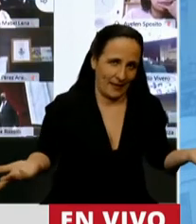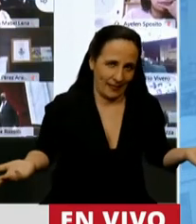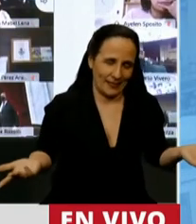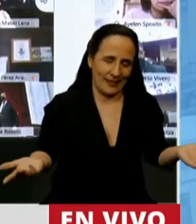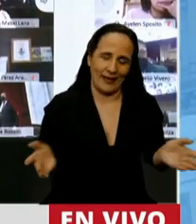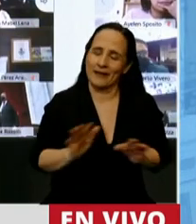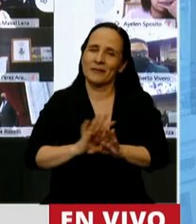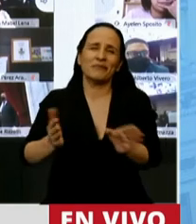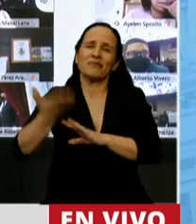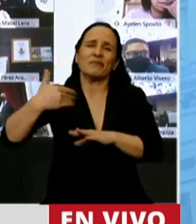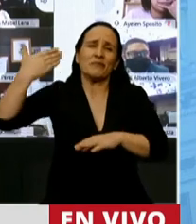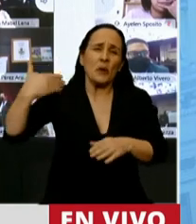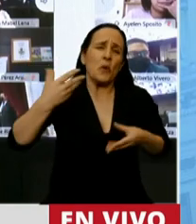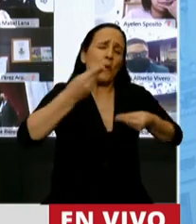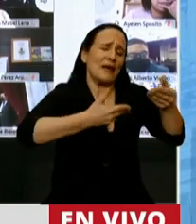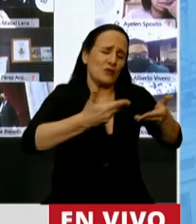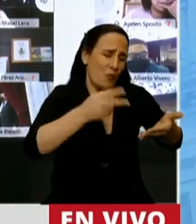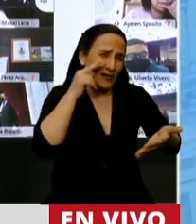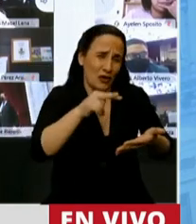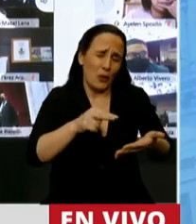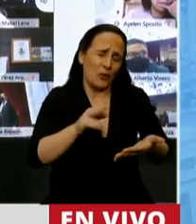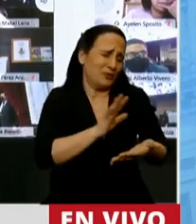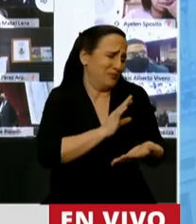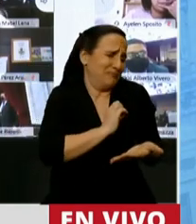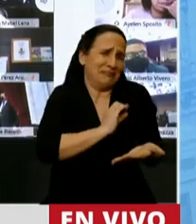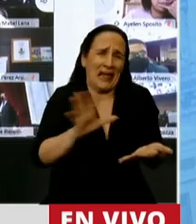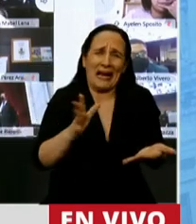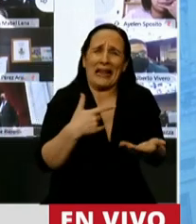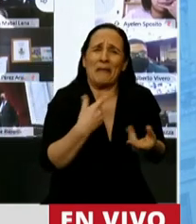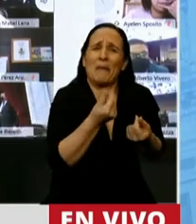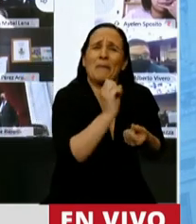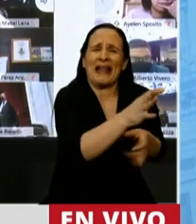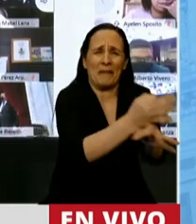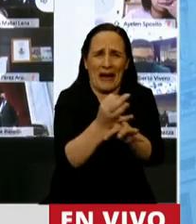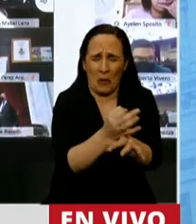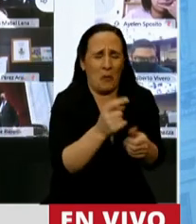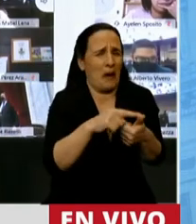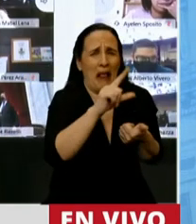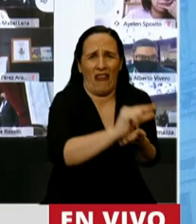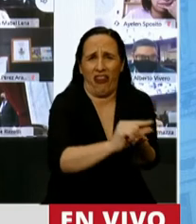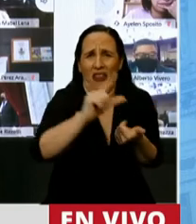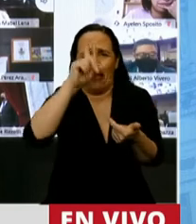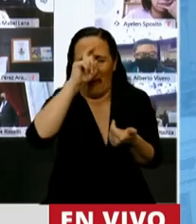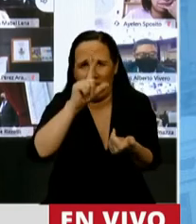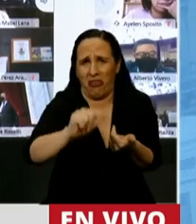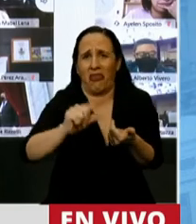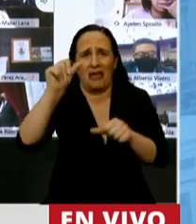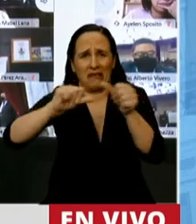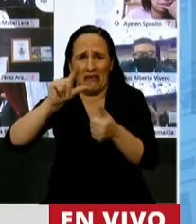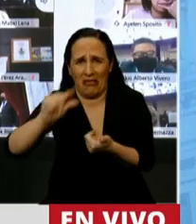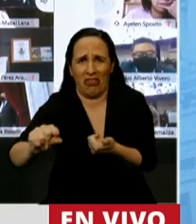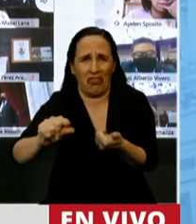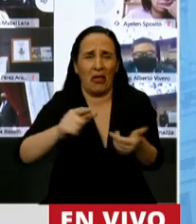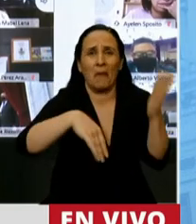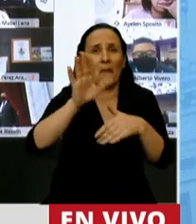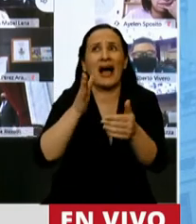visto presupuestos atroces, donde los recursos que faltaban en las escuelas, en los hospitales, en nuestro sistema científico, se iban por la